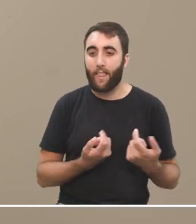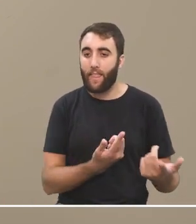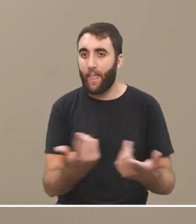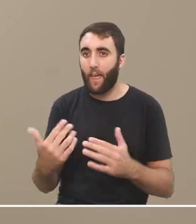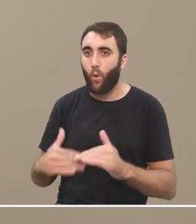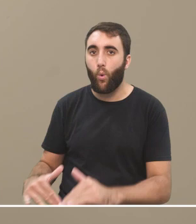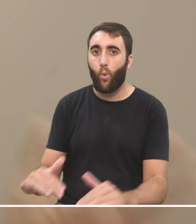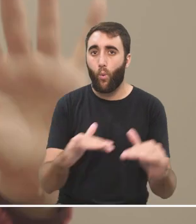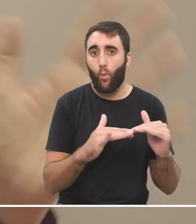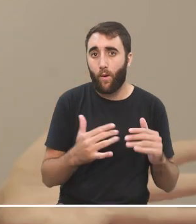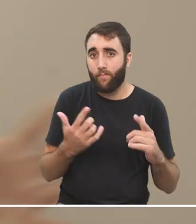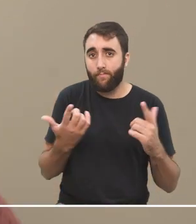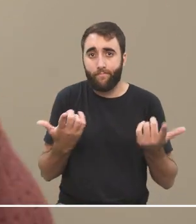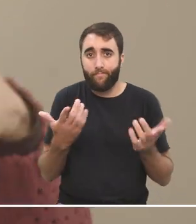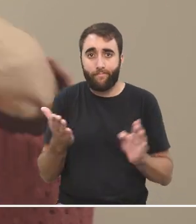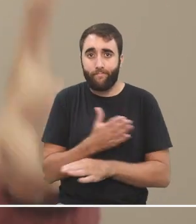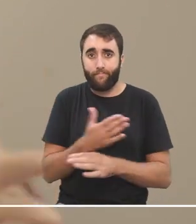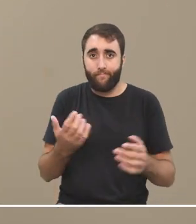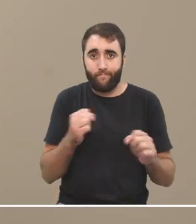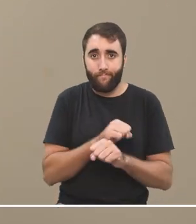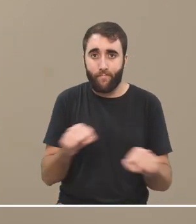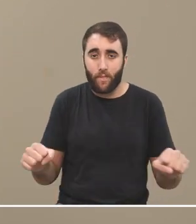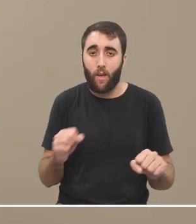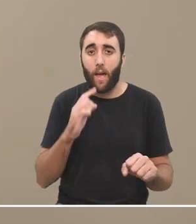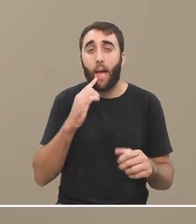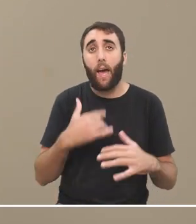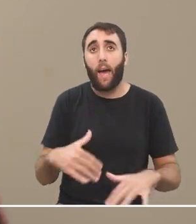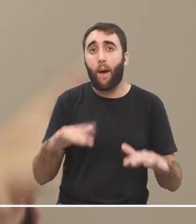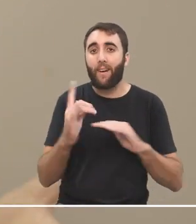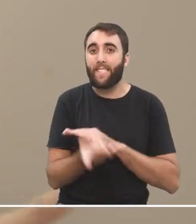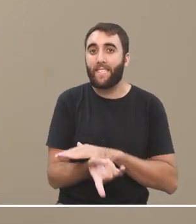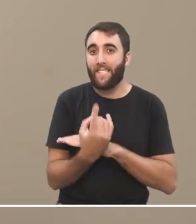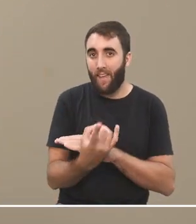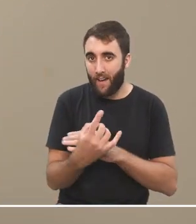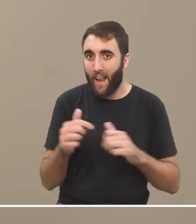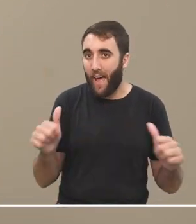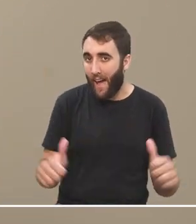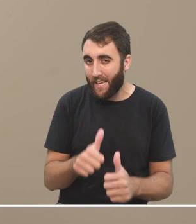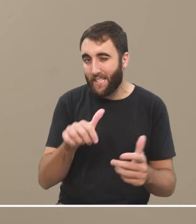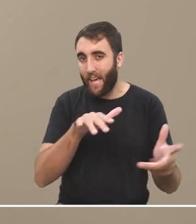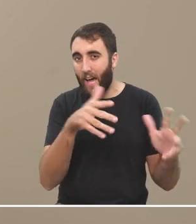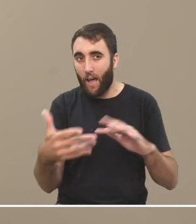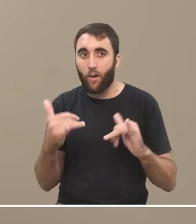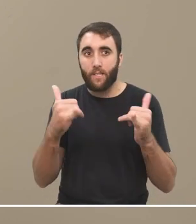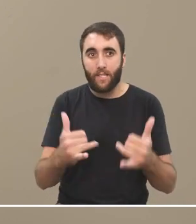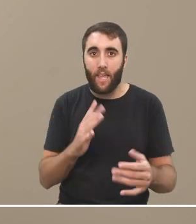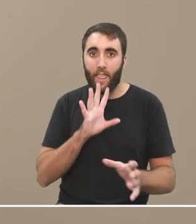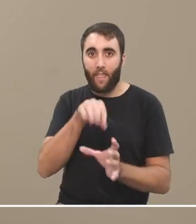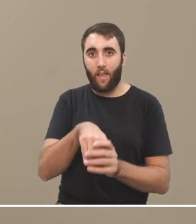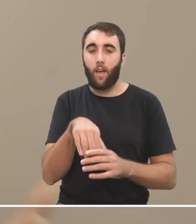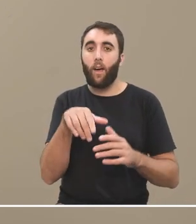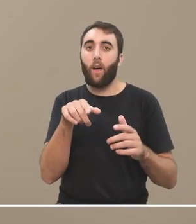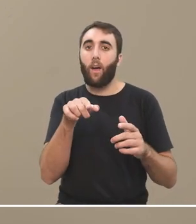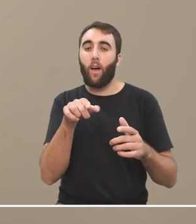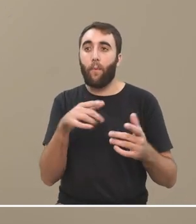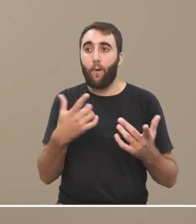de los niños. En principio no. Ahí, bueno, supongo que el plan Seibal se ocupa de incorporar esta variable que